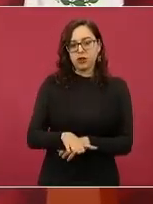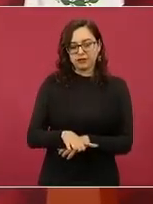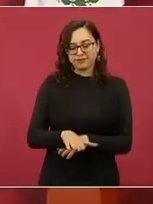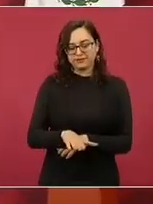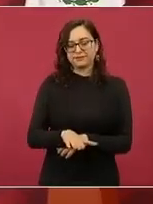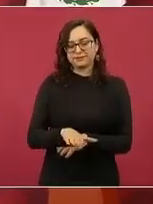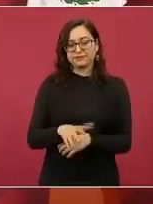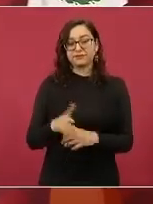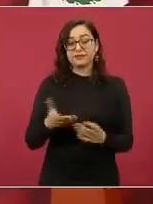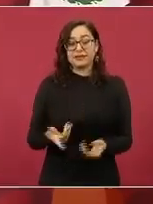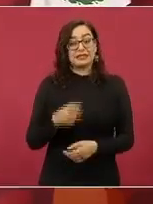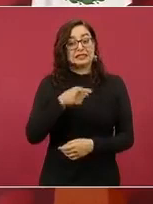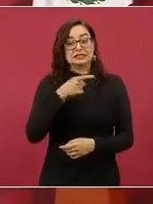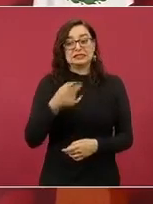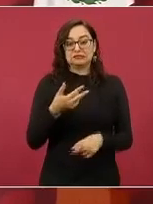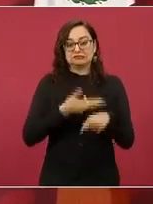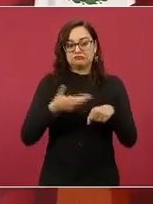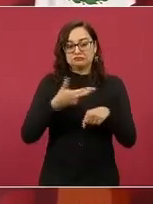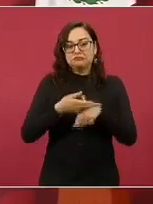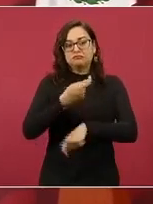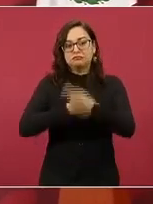para su liberación,